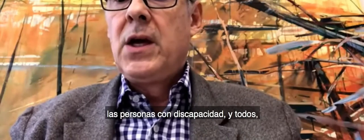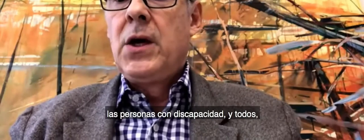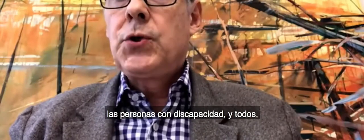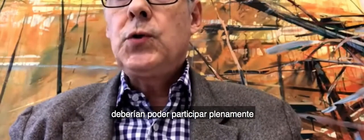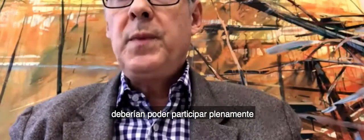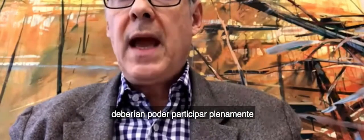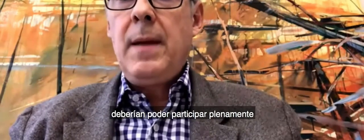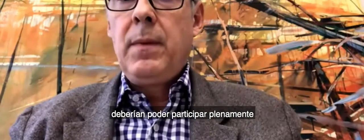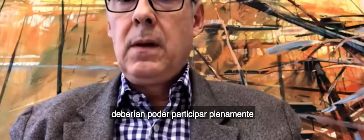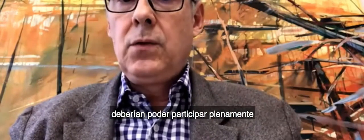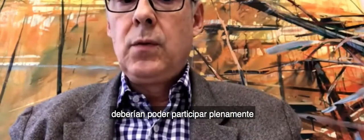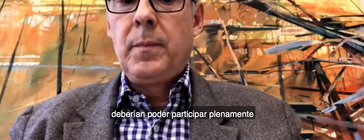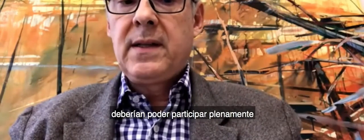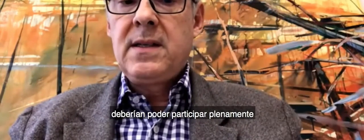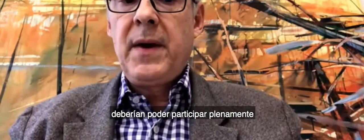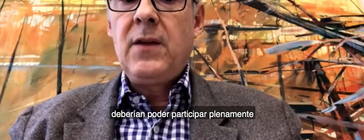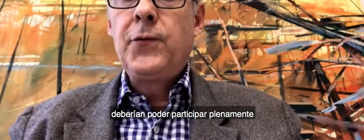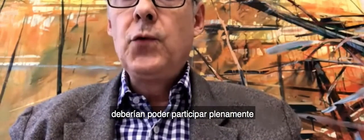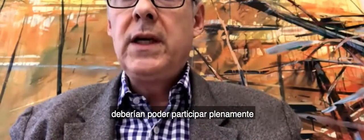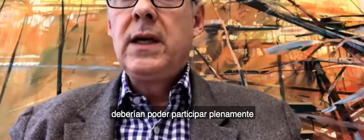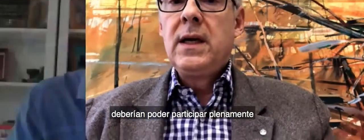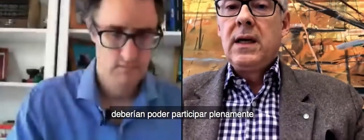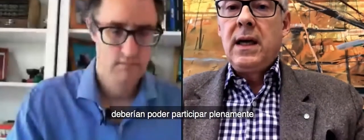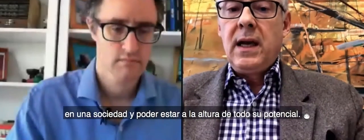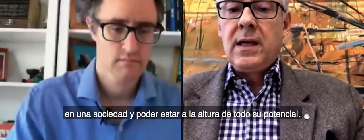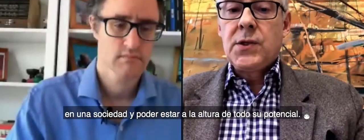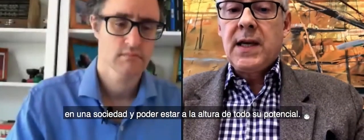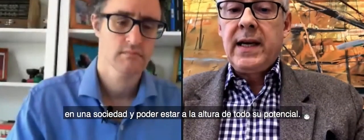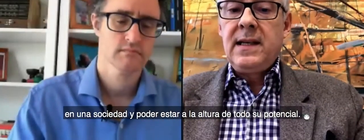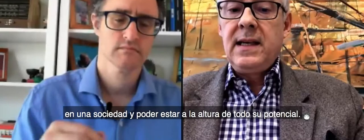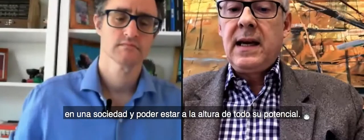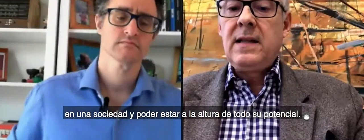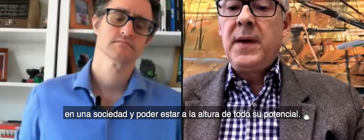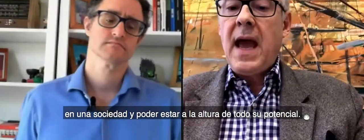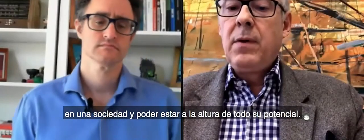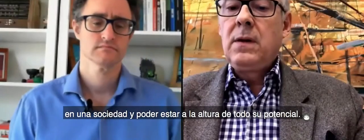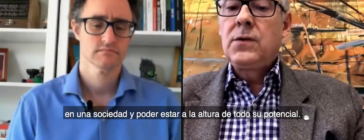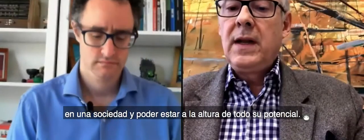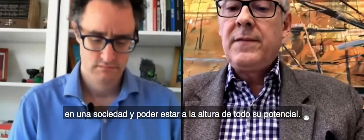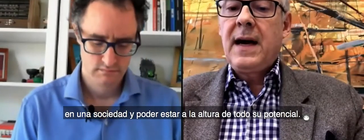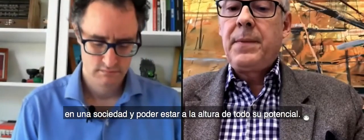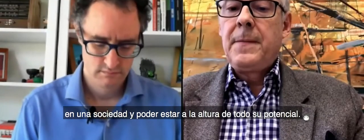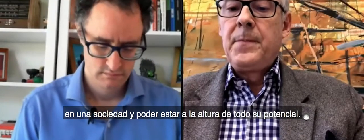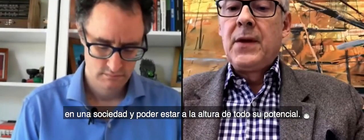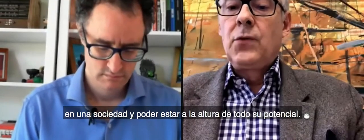should be able to participate fully in a society and be able to live up to